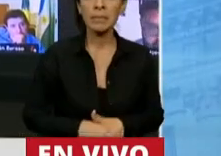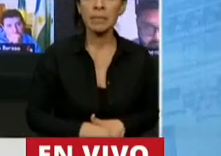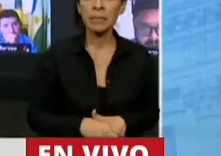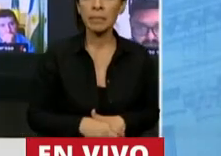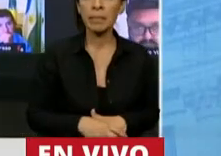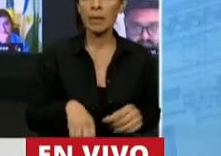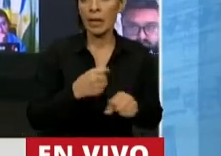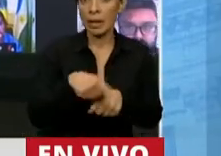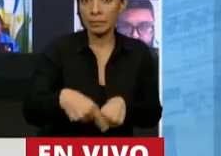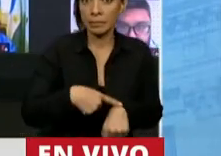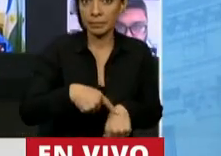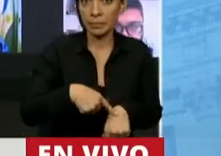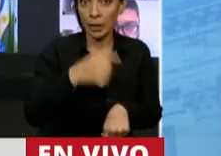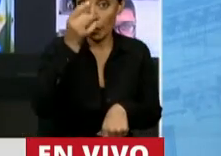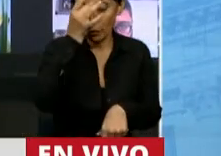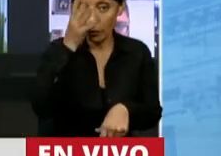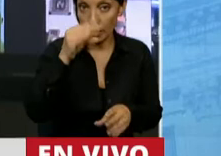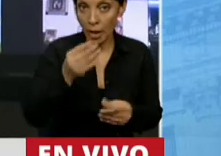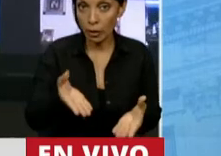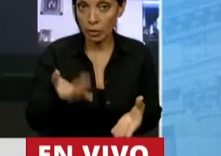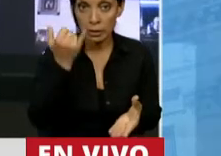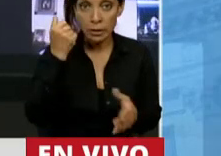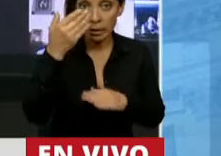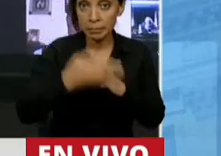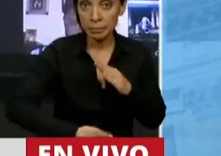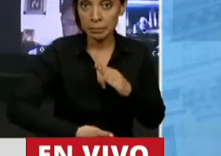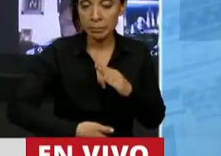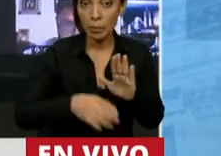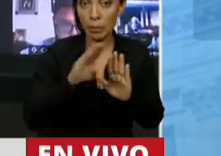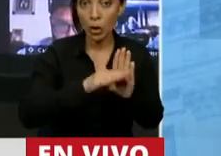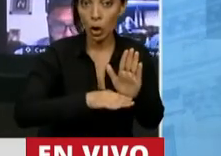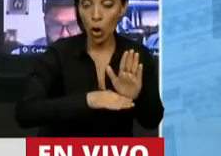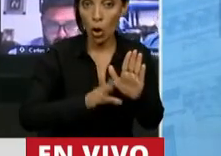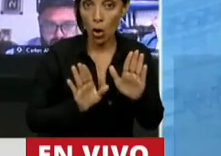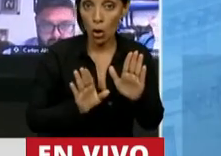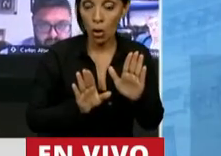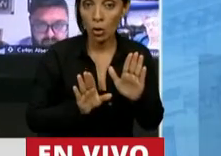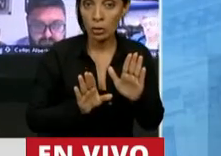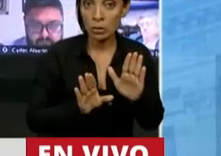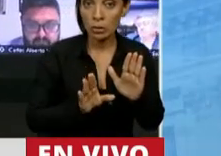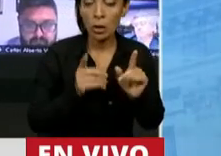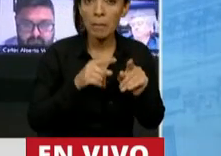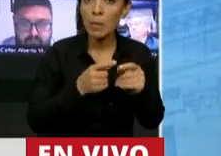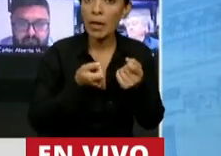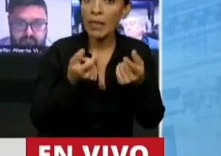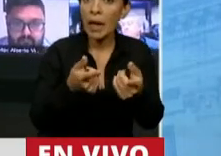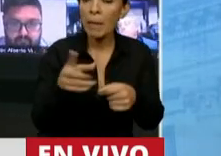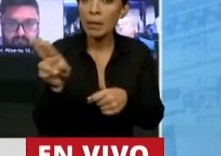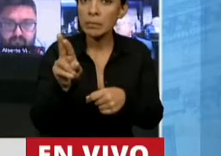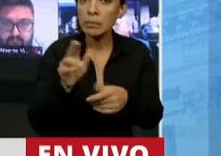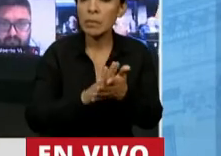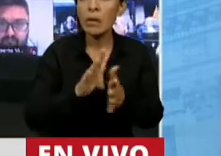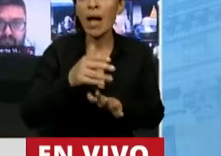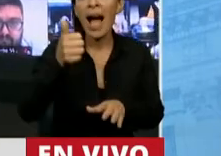a esta hora, a las 12, se venció el protocolo con el cual habilitaba funcionar en ASPO,